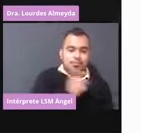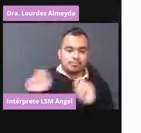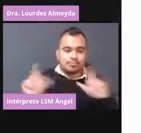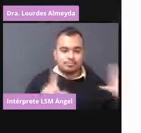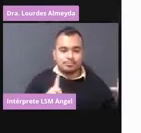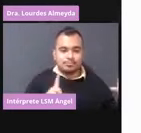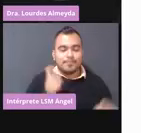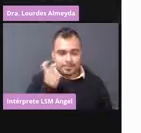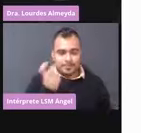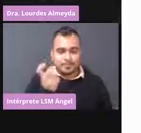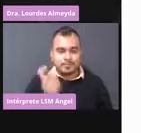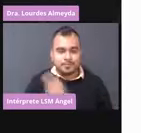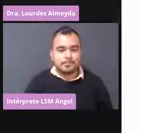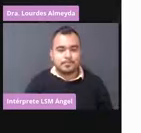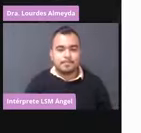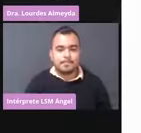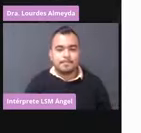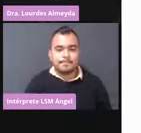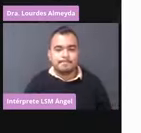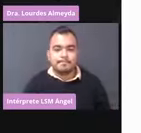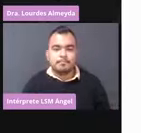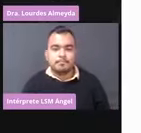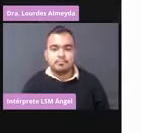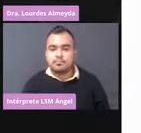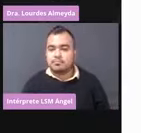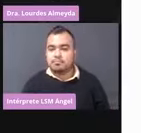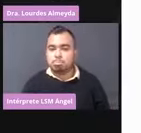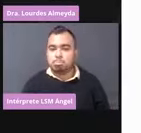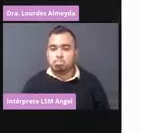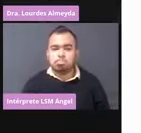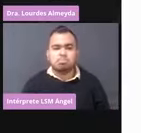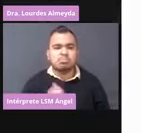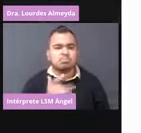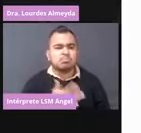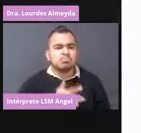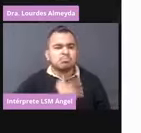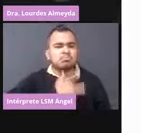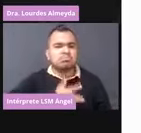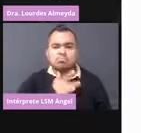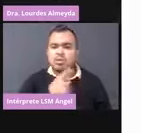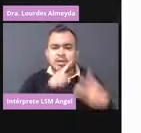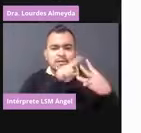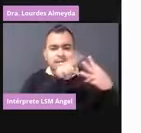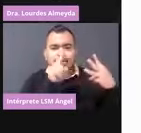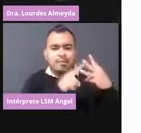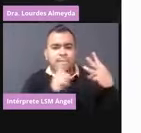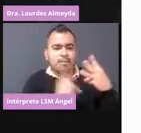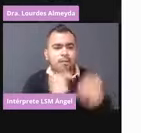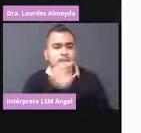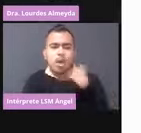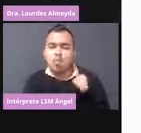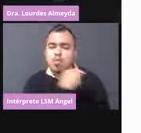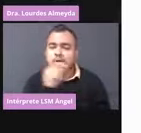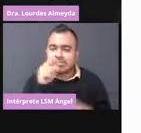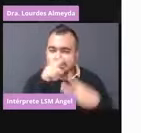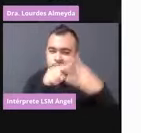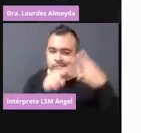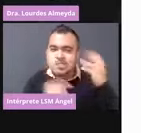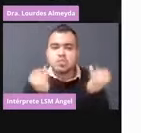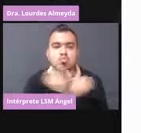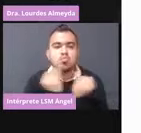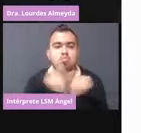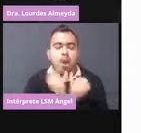Esa. Los mismos efectos para las tres vacunas casi son iguales. Dolor en el sitio de